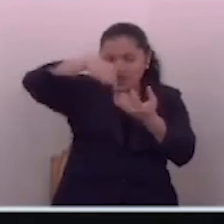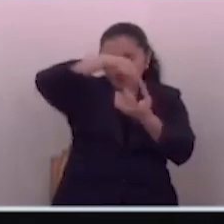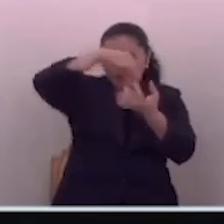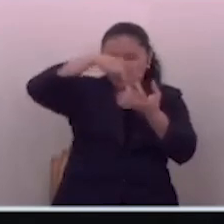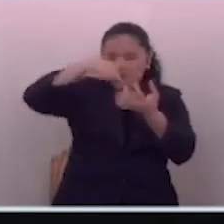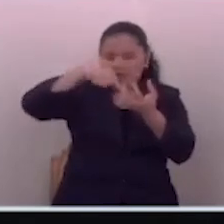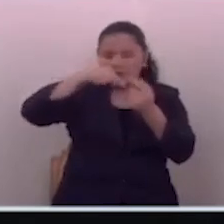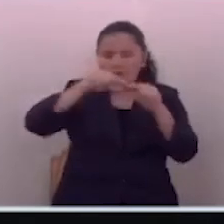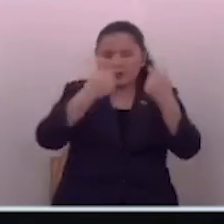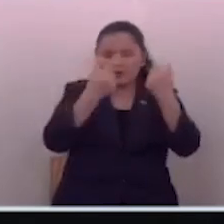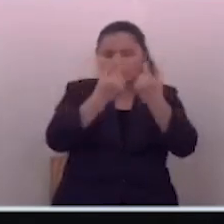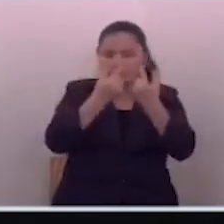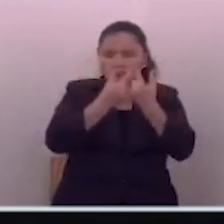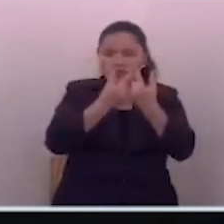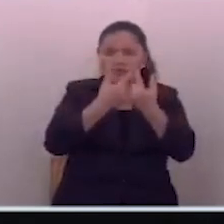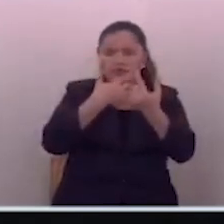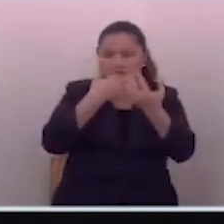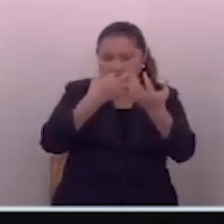este sector de veterano?